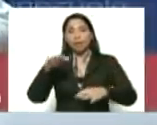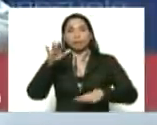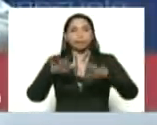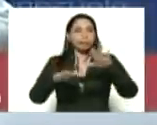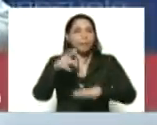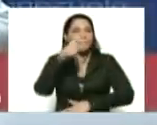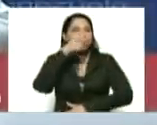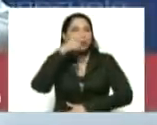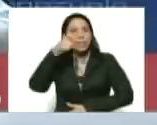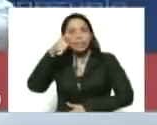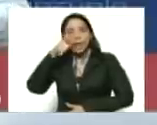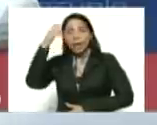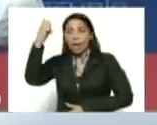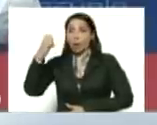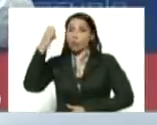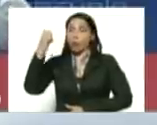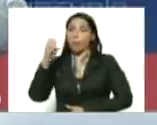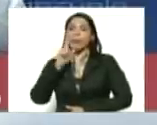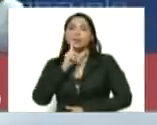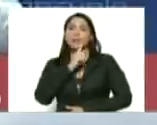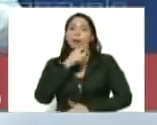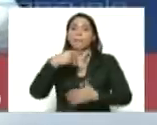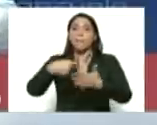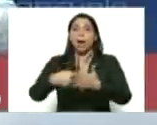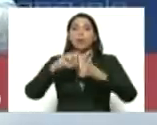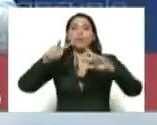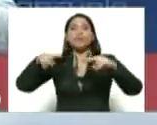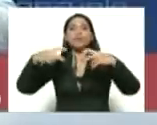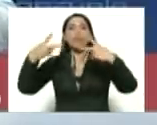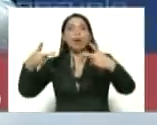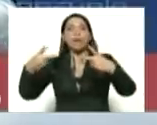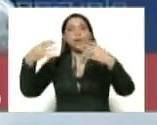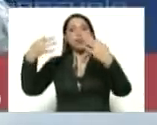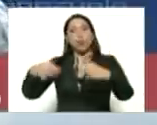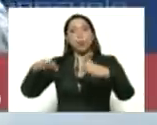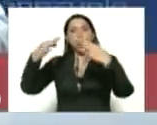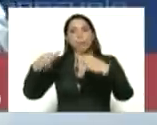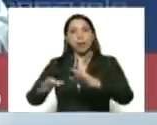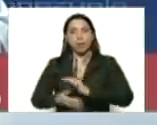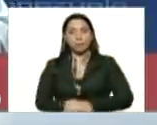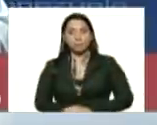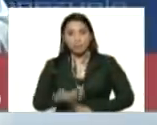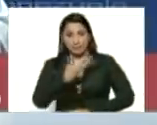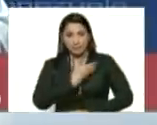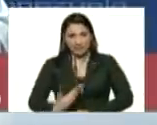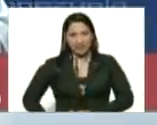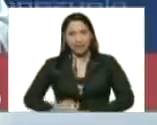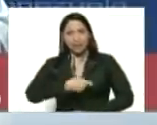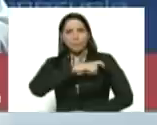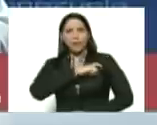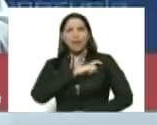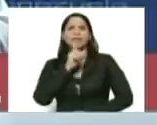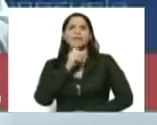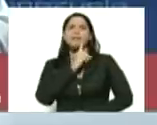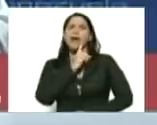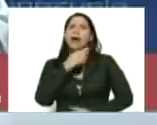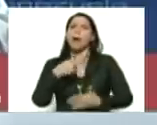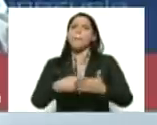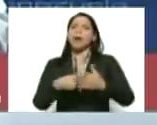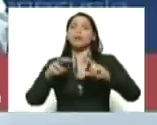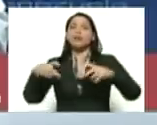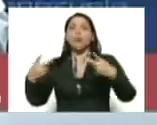vigilada, en Europa la han llamado la nueva normalidad. El presidente de España la llama nueva normalidad.